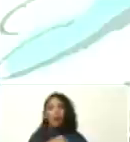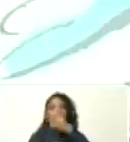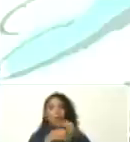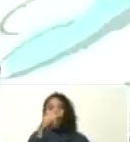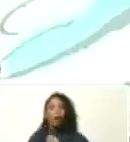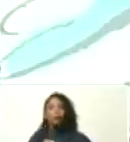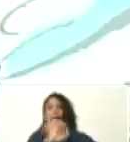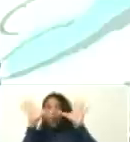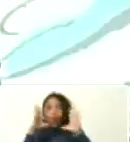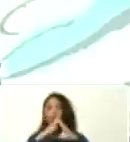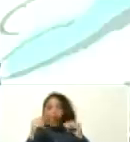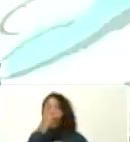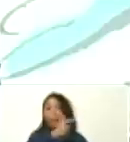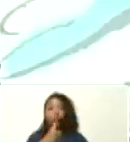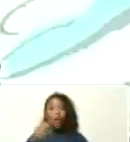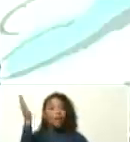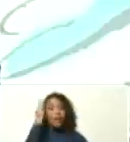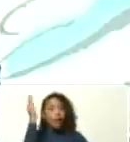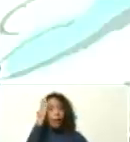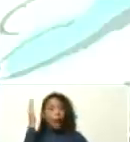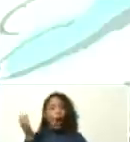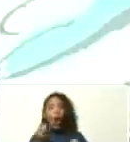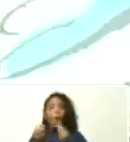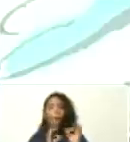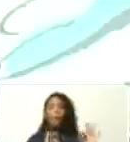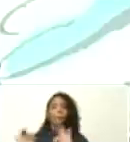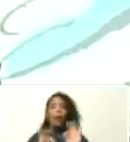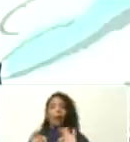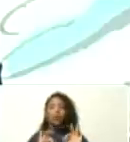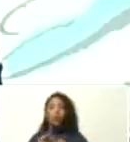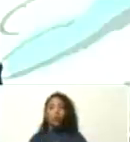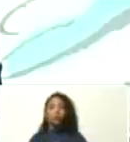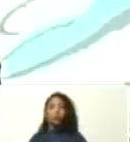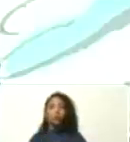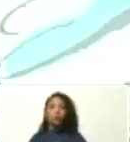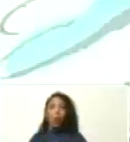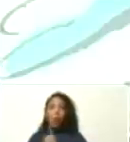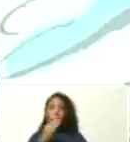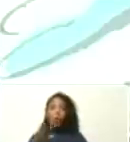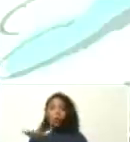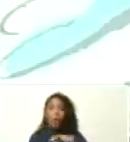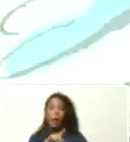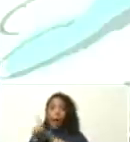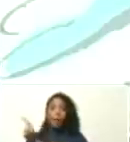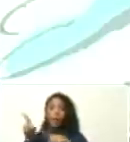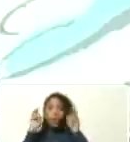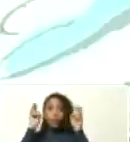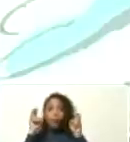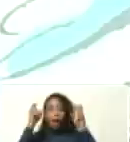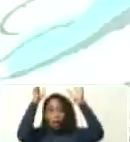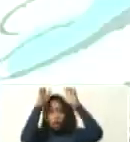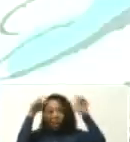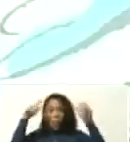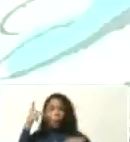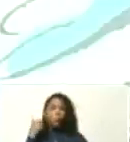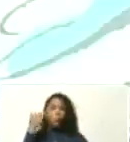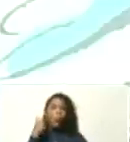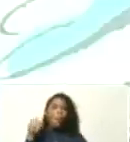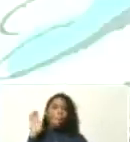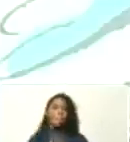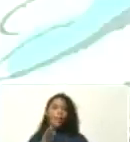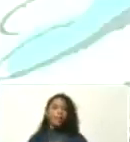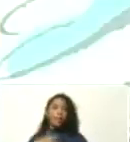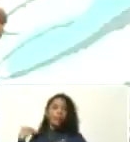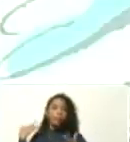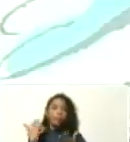todo el mundo esté alerta, preparado. Bueno, todas estas ondas tropicales que acostumbran a pasar durante